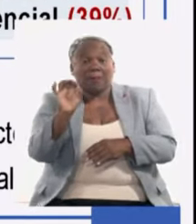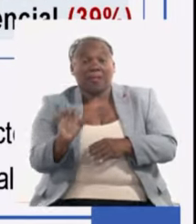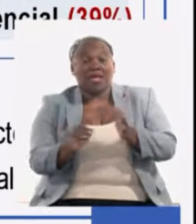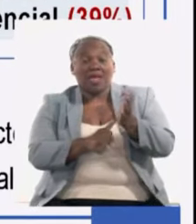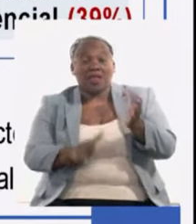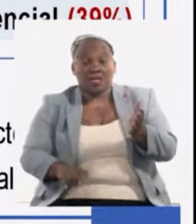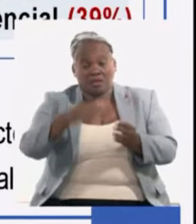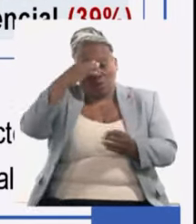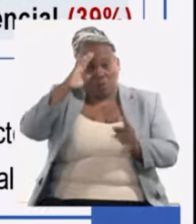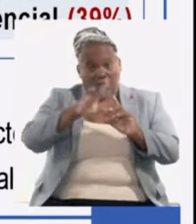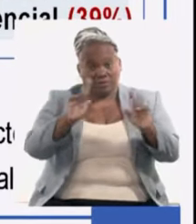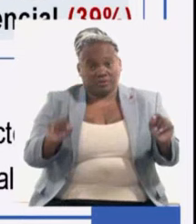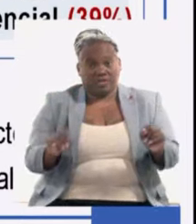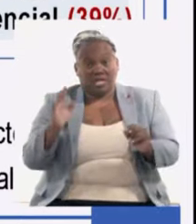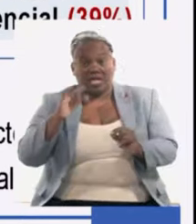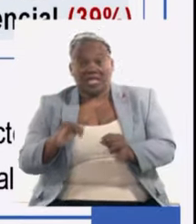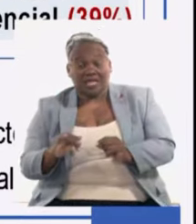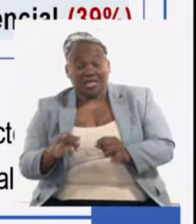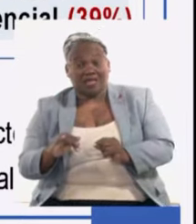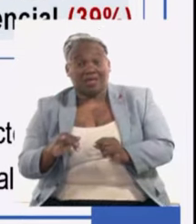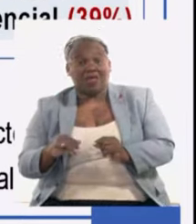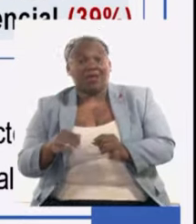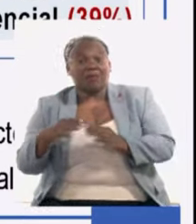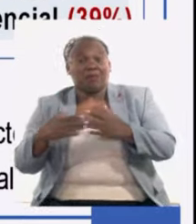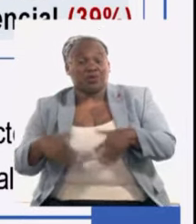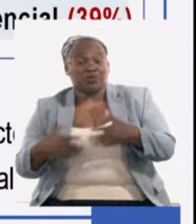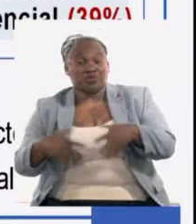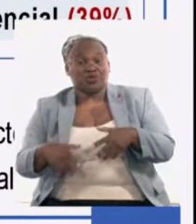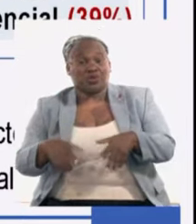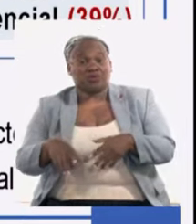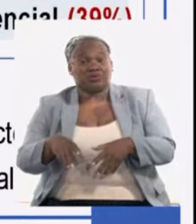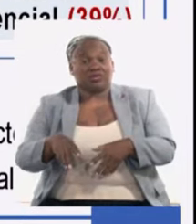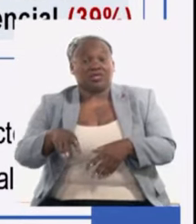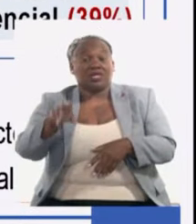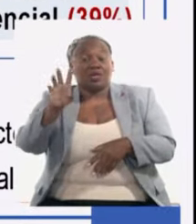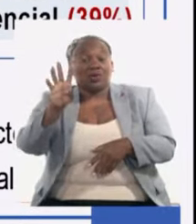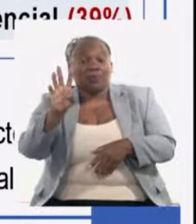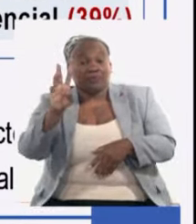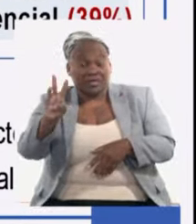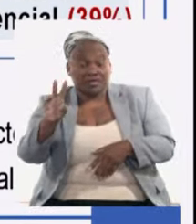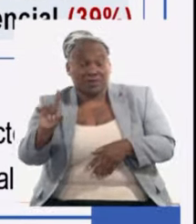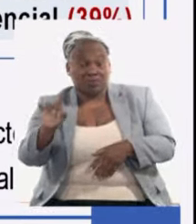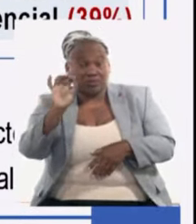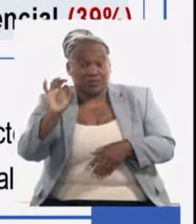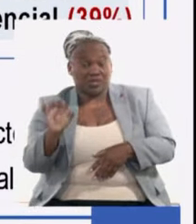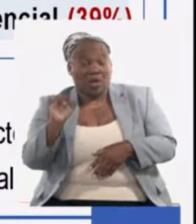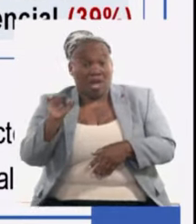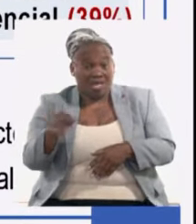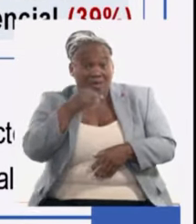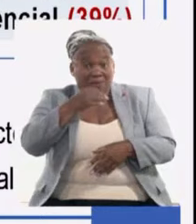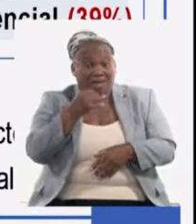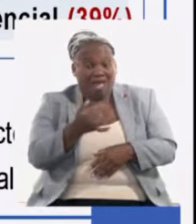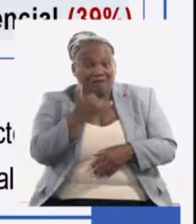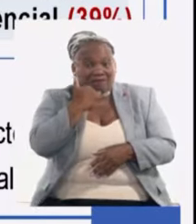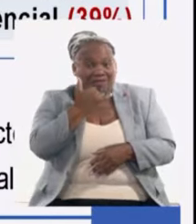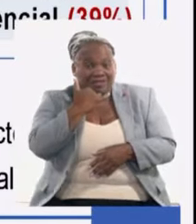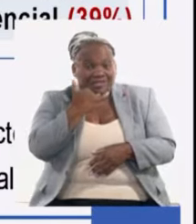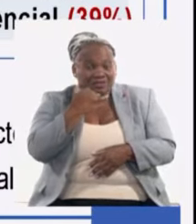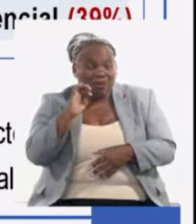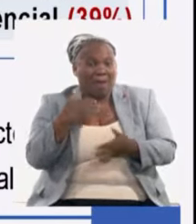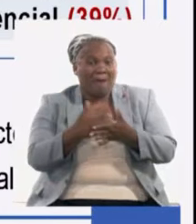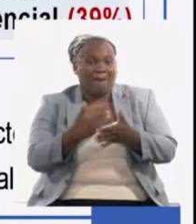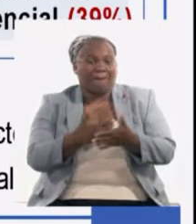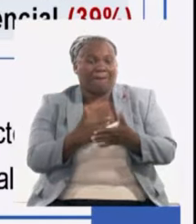y el no residencial el 39% aquí hay que tomar en cuenta también que hemos estado afectando la empresa estatal con cortes o con